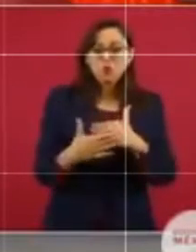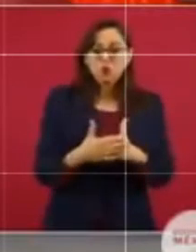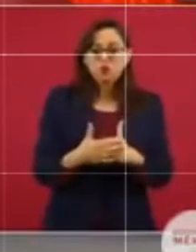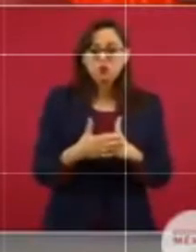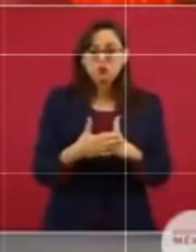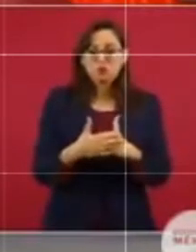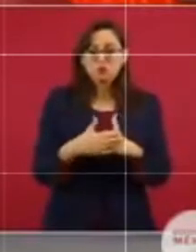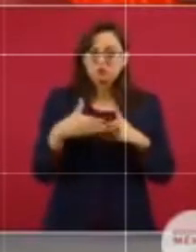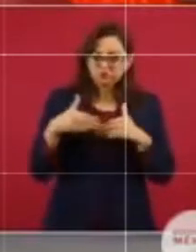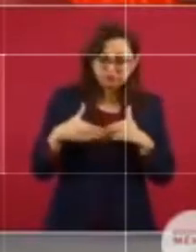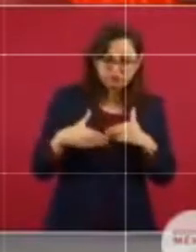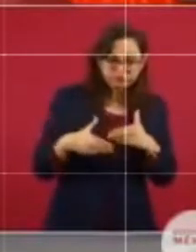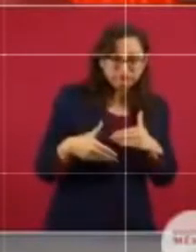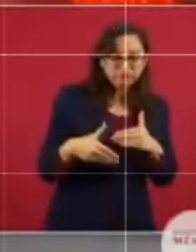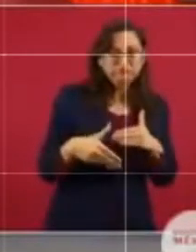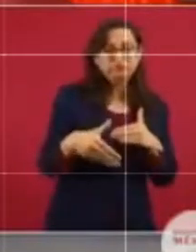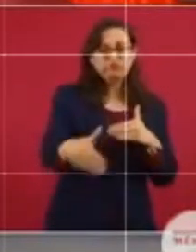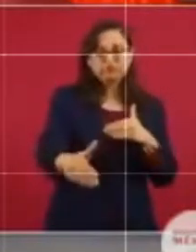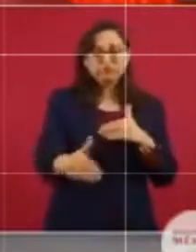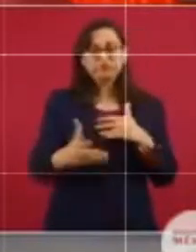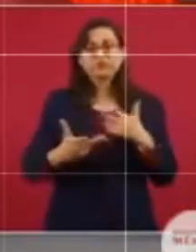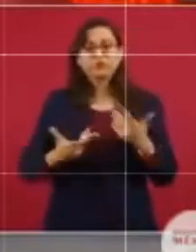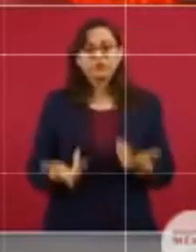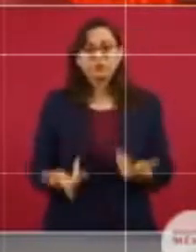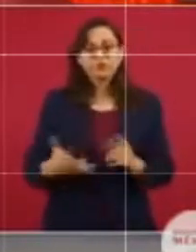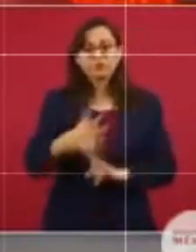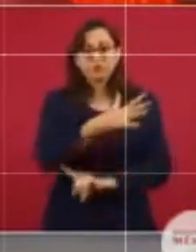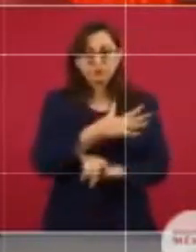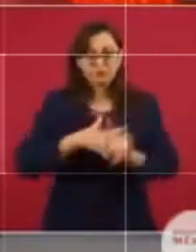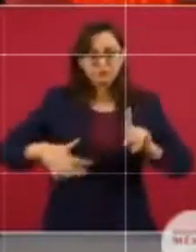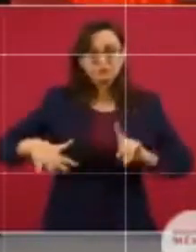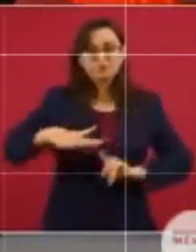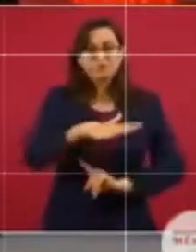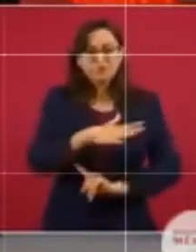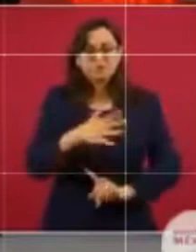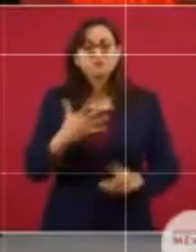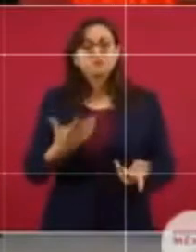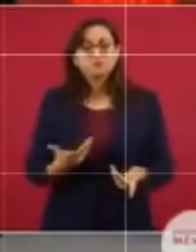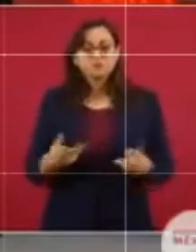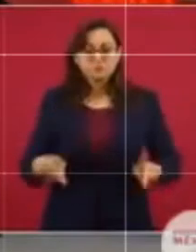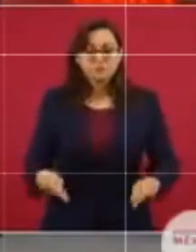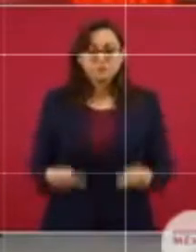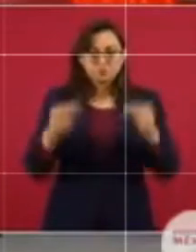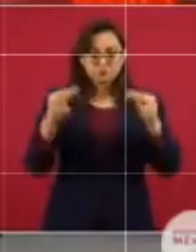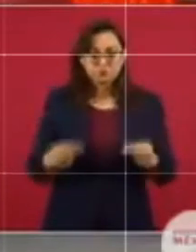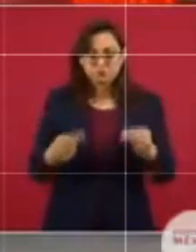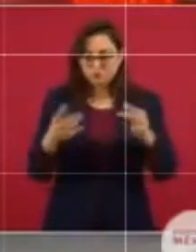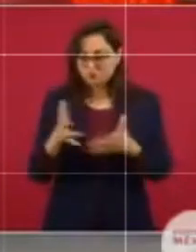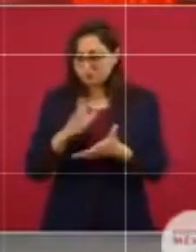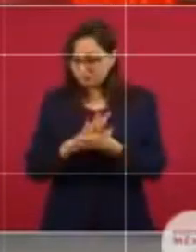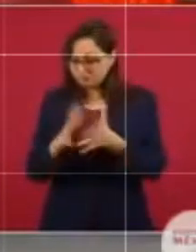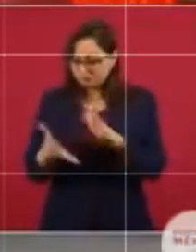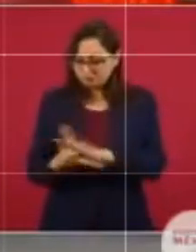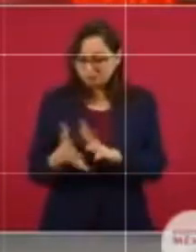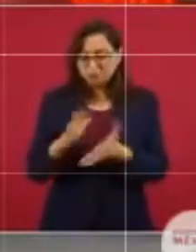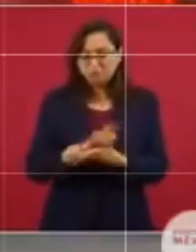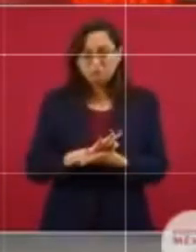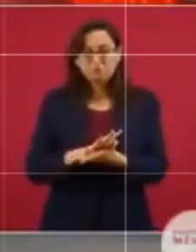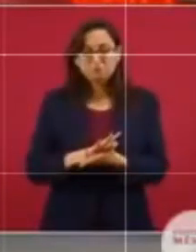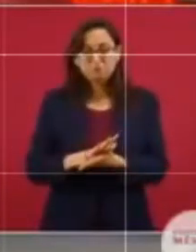días. Con ello se generarán condiciones en el mercado para que el precio de la tortilla de maíz,